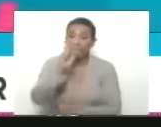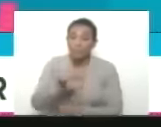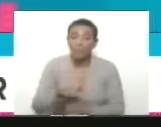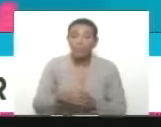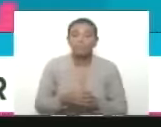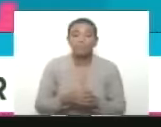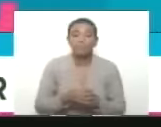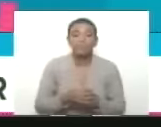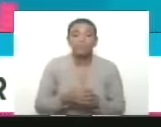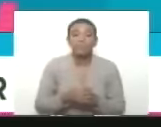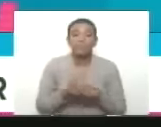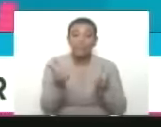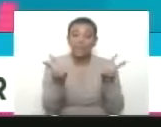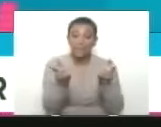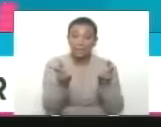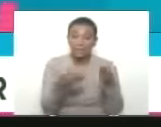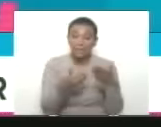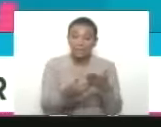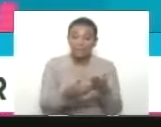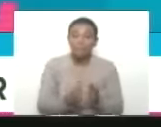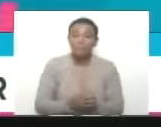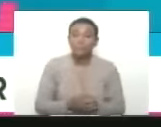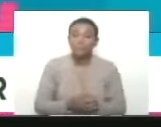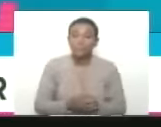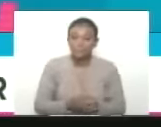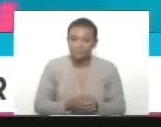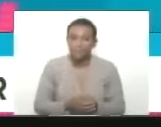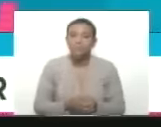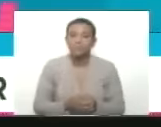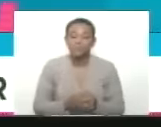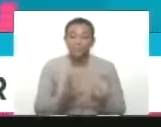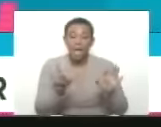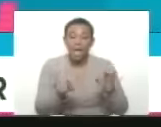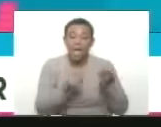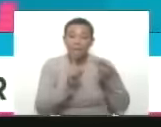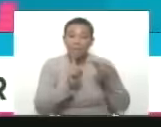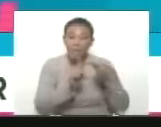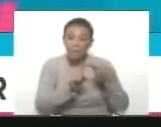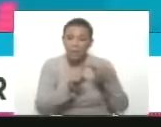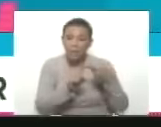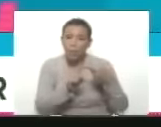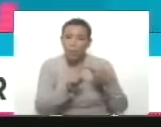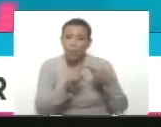igualmente en la en el primer vértice